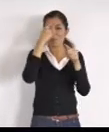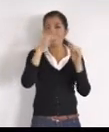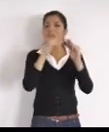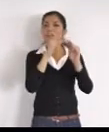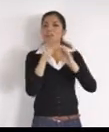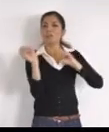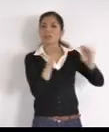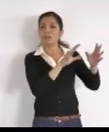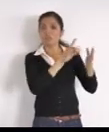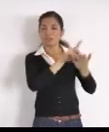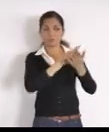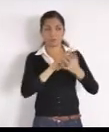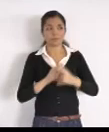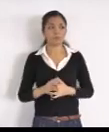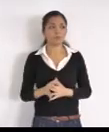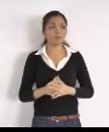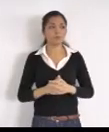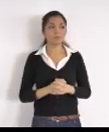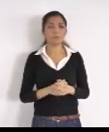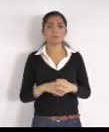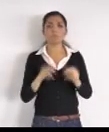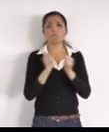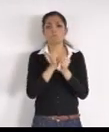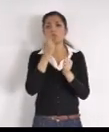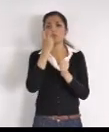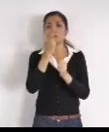la transmisión, y las preguntas, que ustedes, nos hicieron llegar,